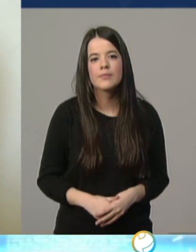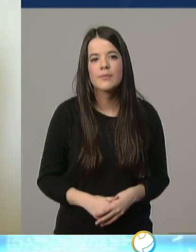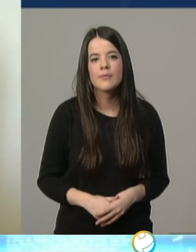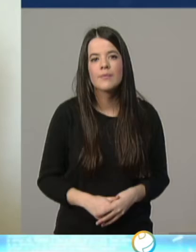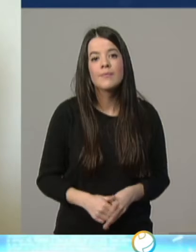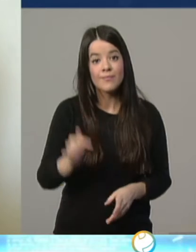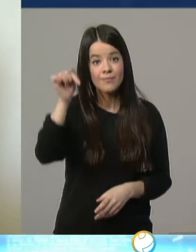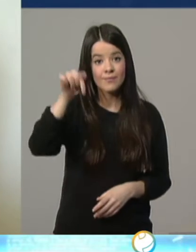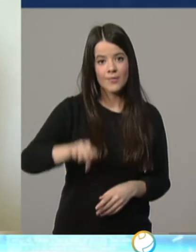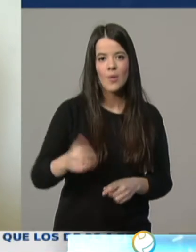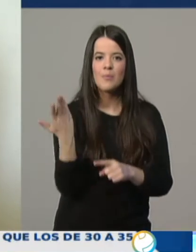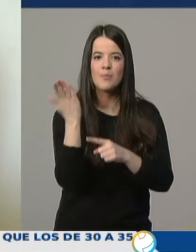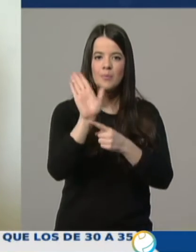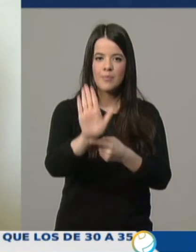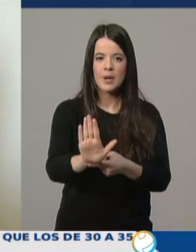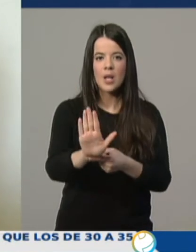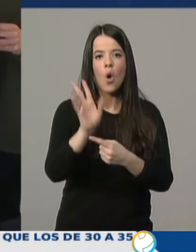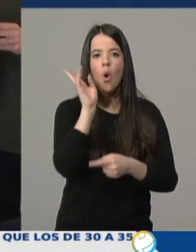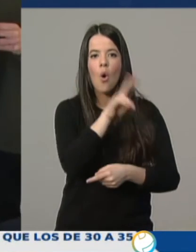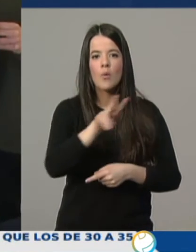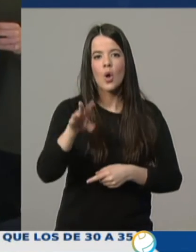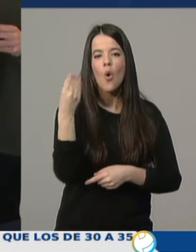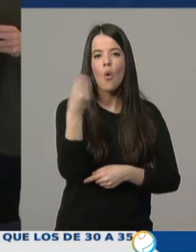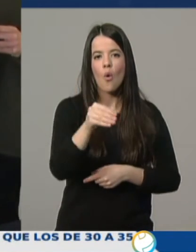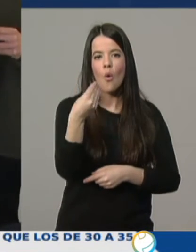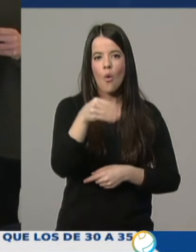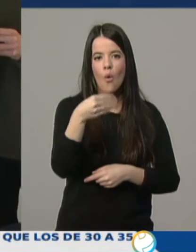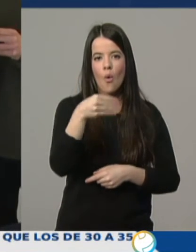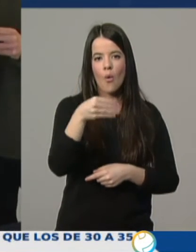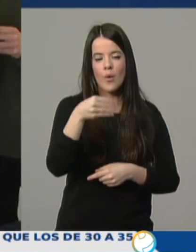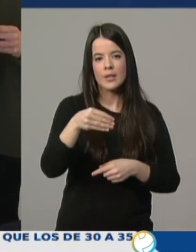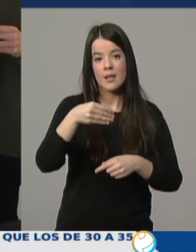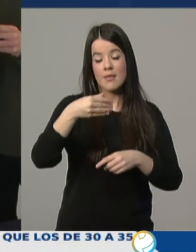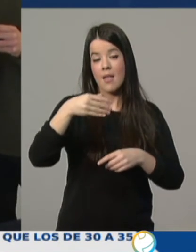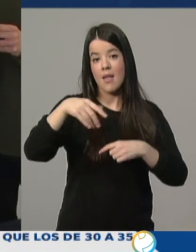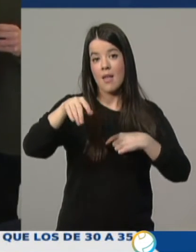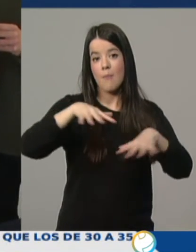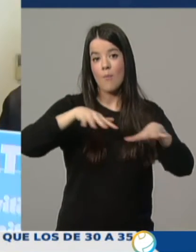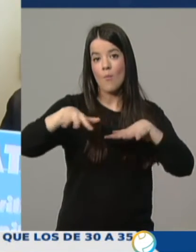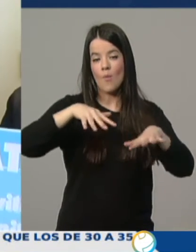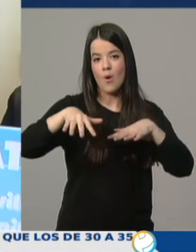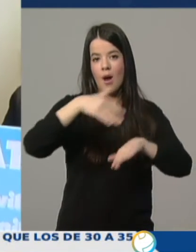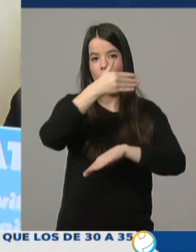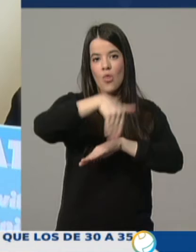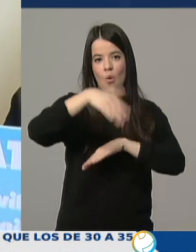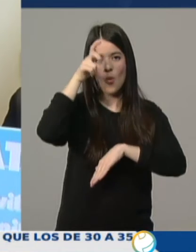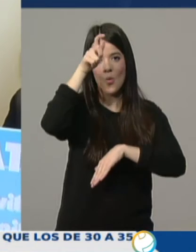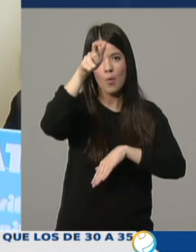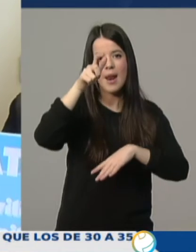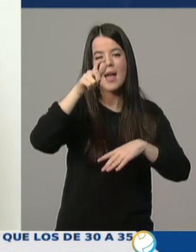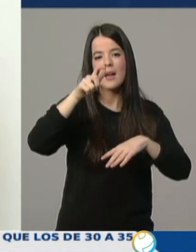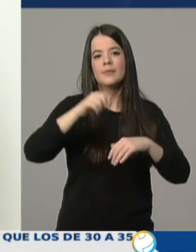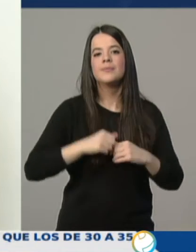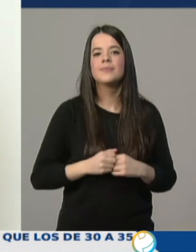Hoy se ha presentado el Observatorio Jóvenes vs. Movilidad Urbana Sostenible, cuyos objetivos son la